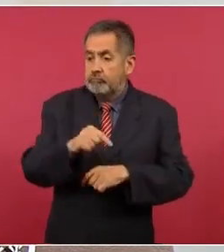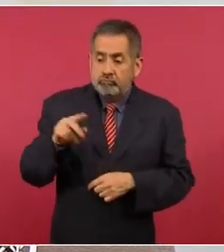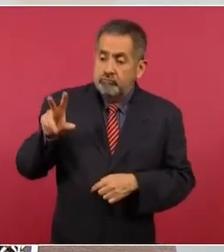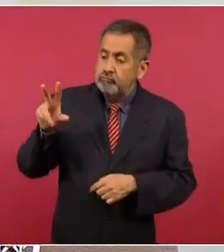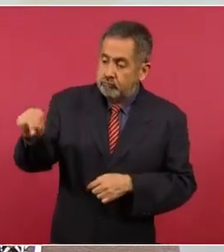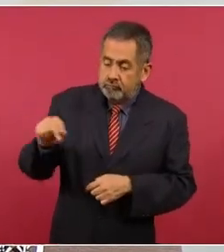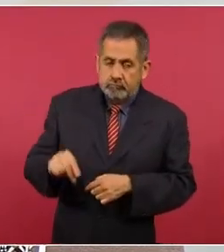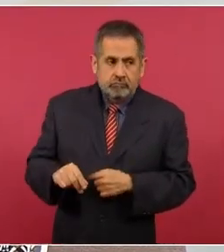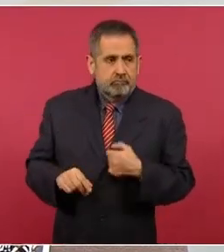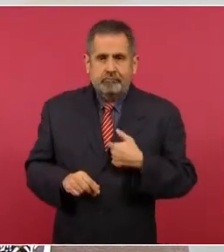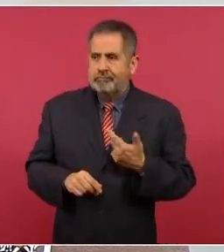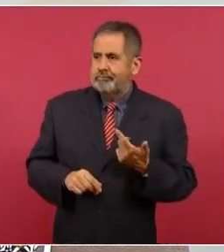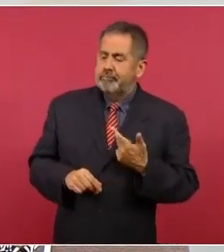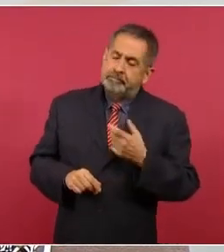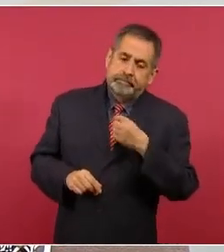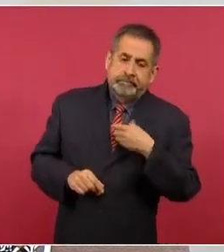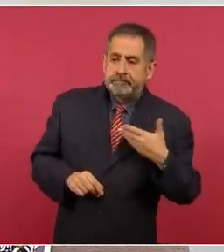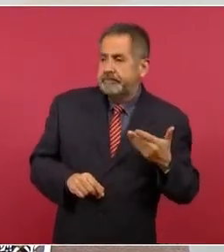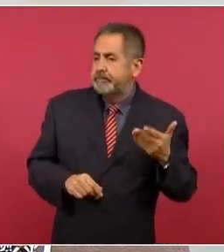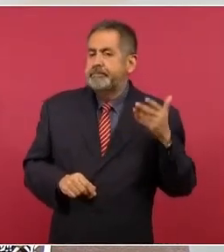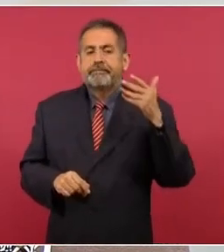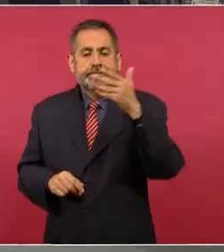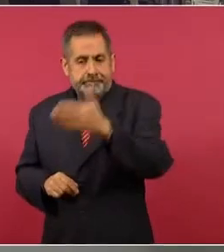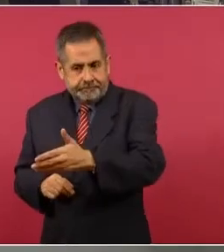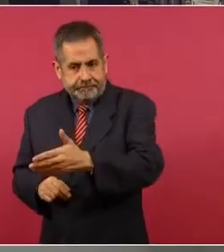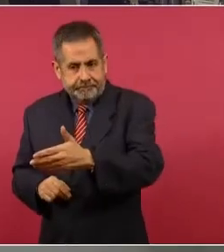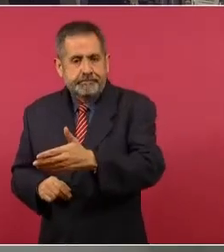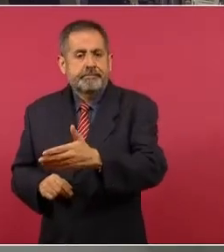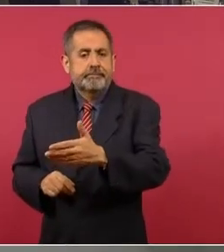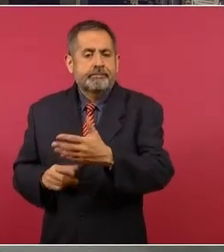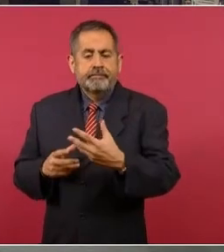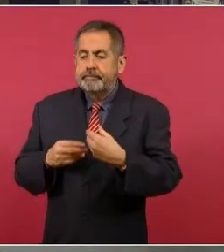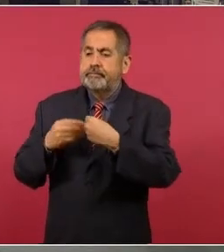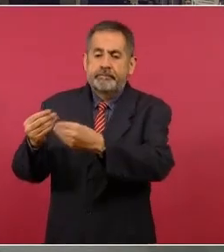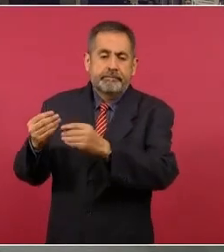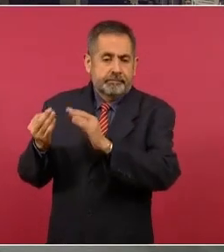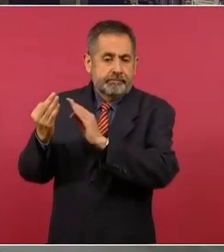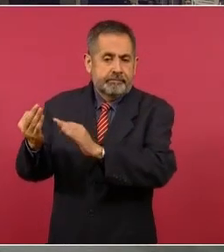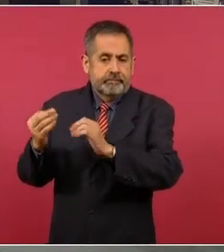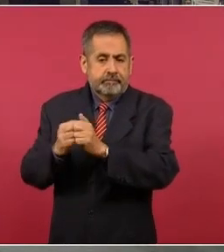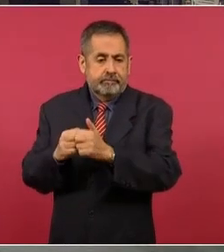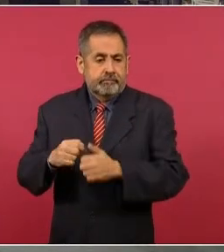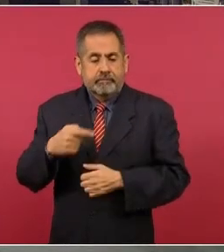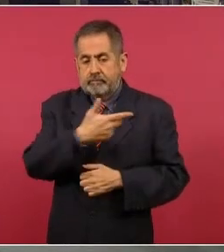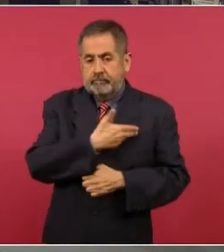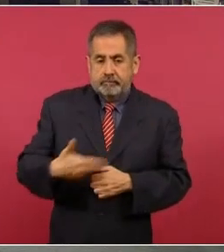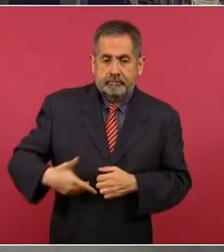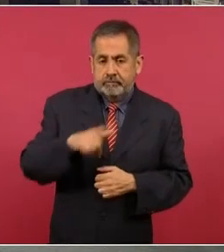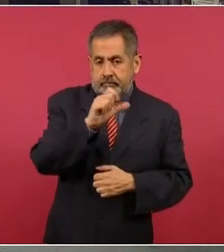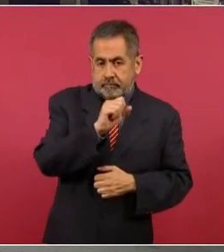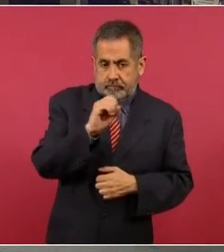fue el presidente Blasso